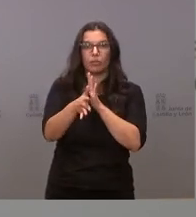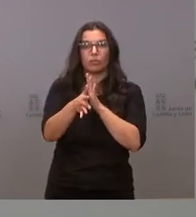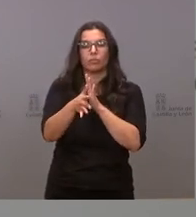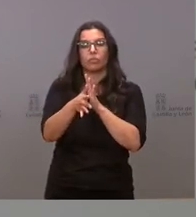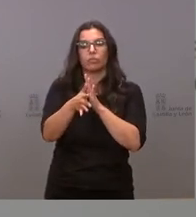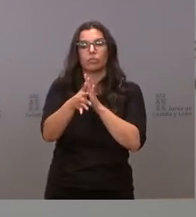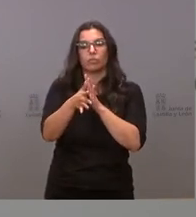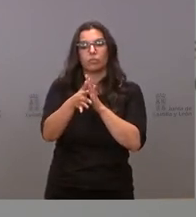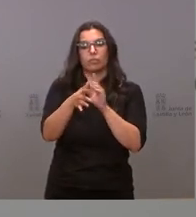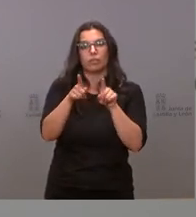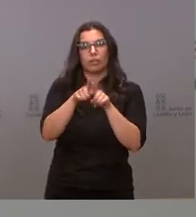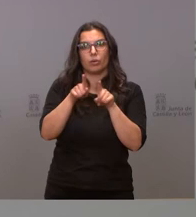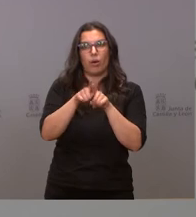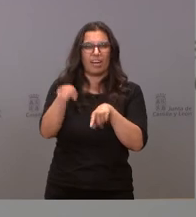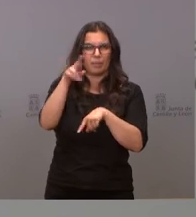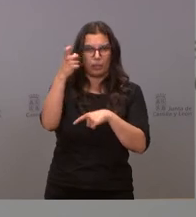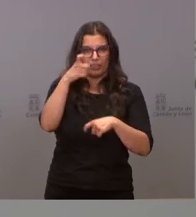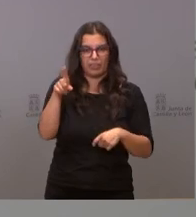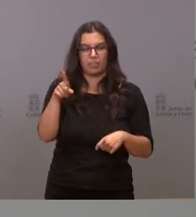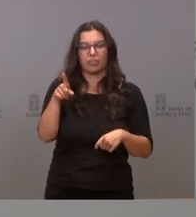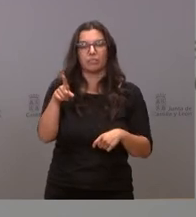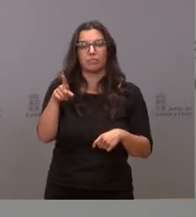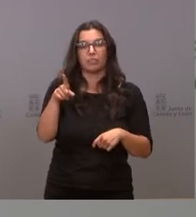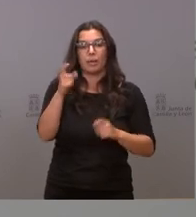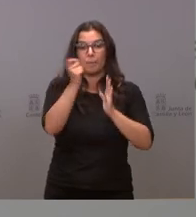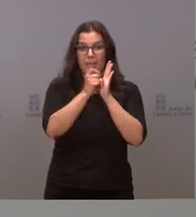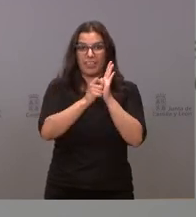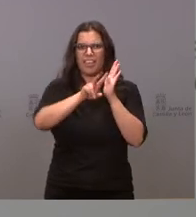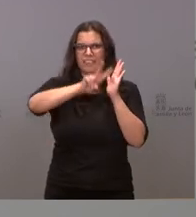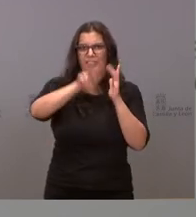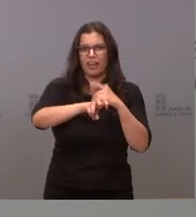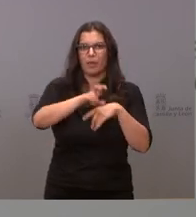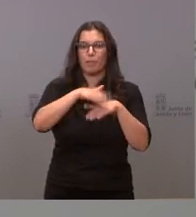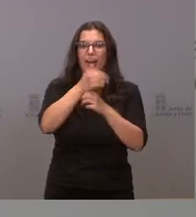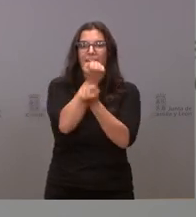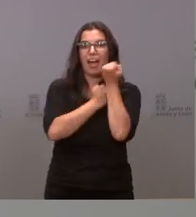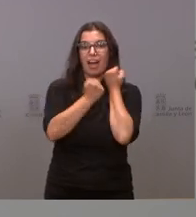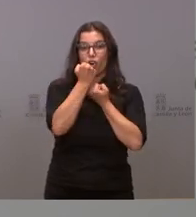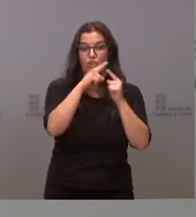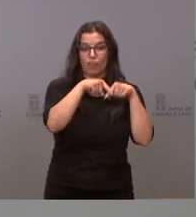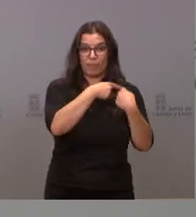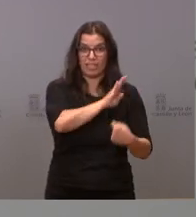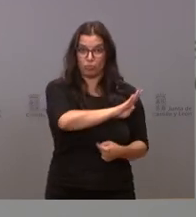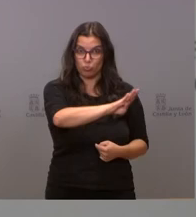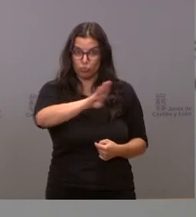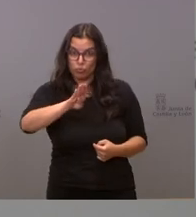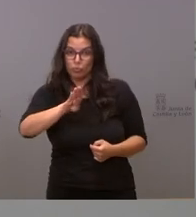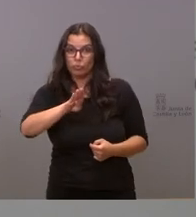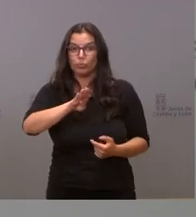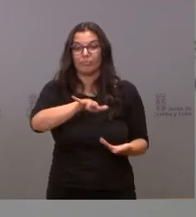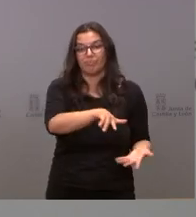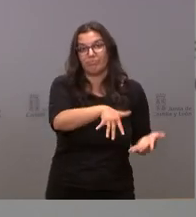que esta medida es eficaz para el ahorro de las familias y por tanto